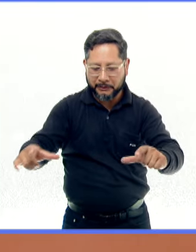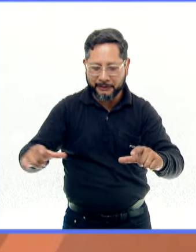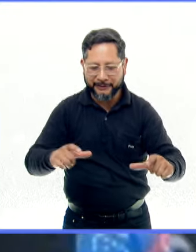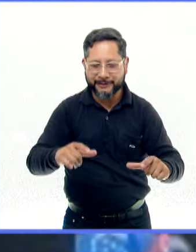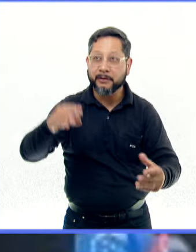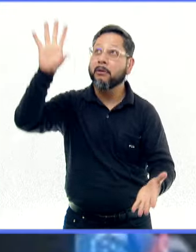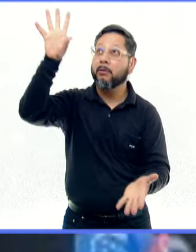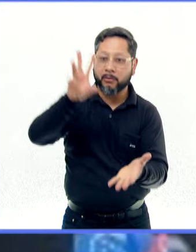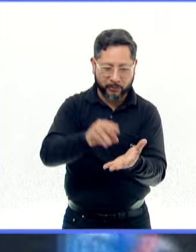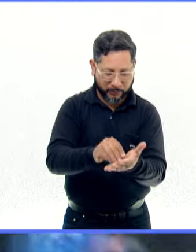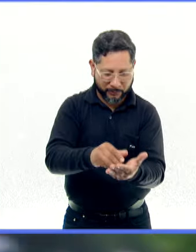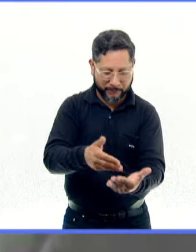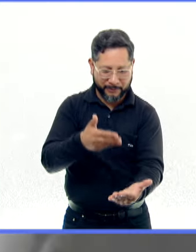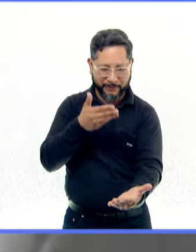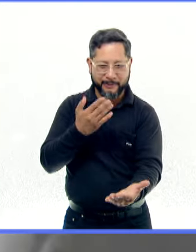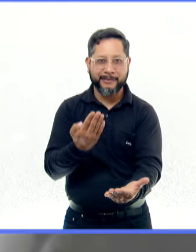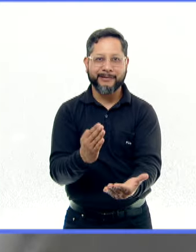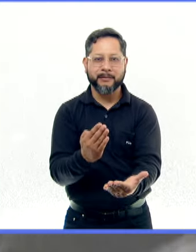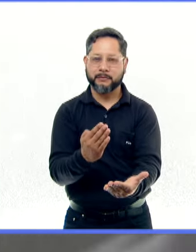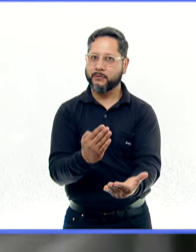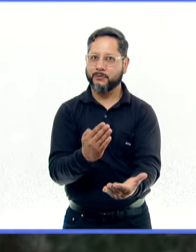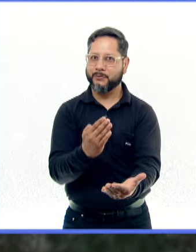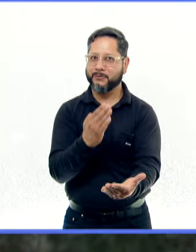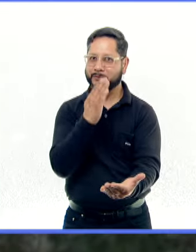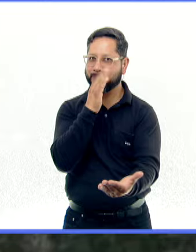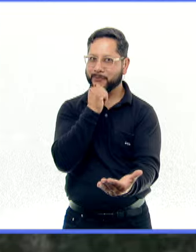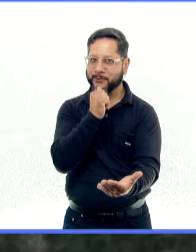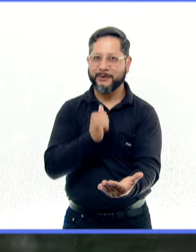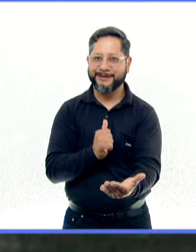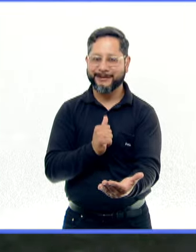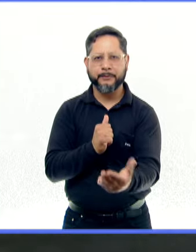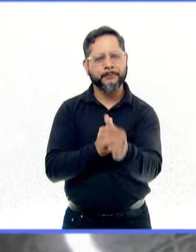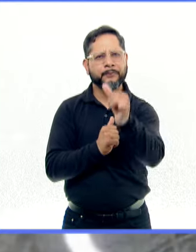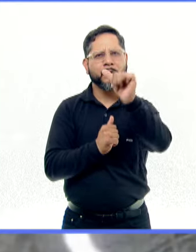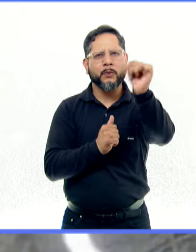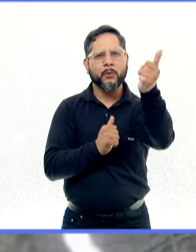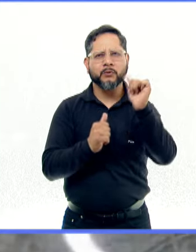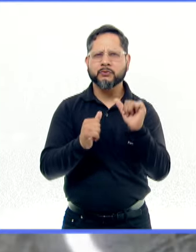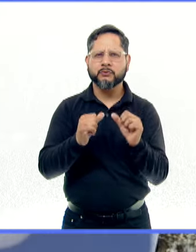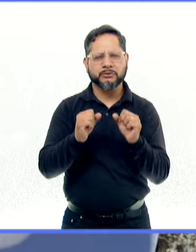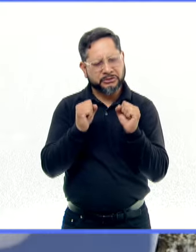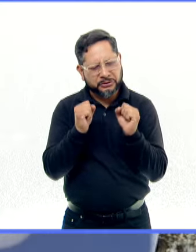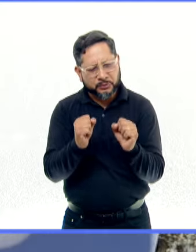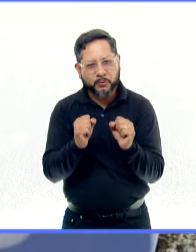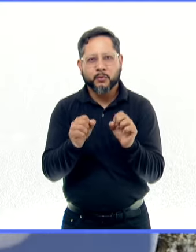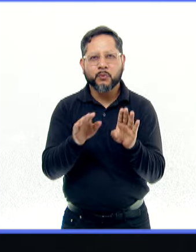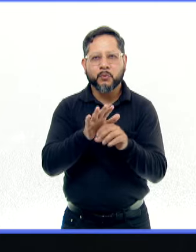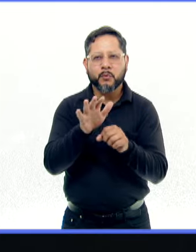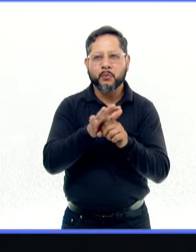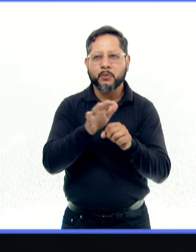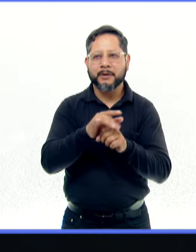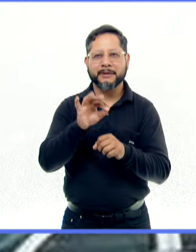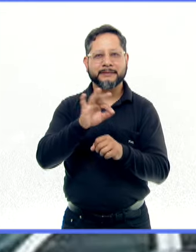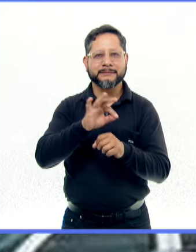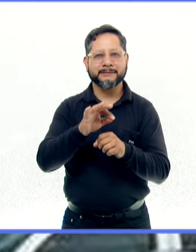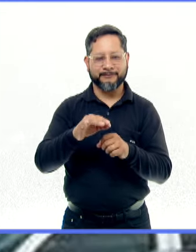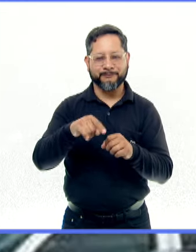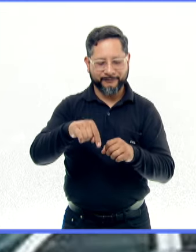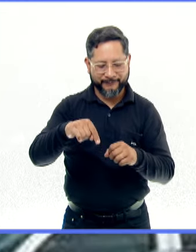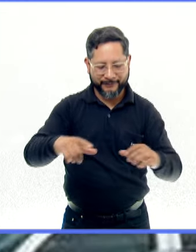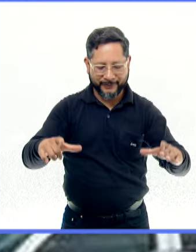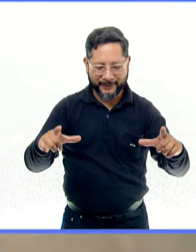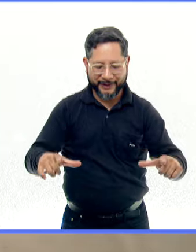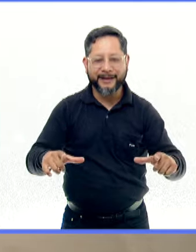fotografías. Existen varias técnicas de proyección indirecta que son seguras, como perforar una hoja blanca